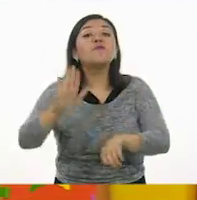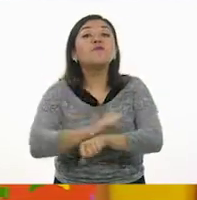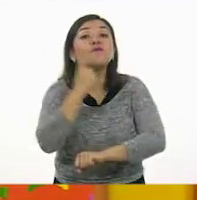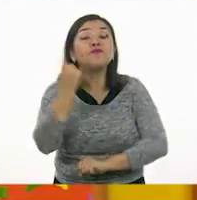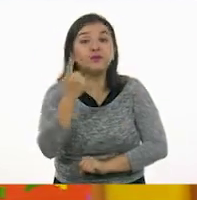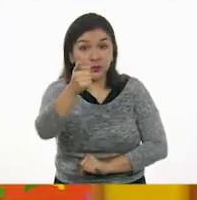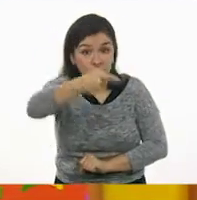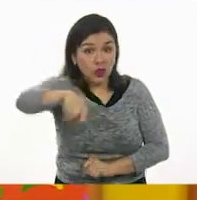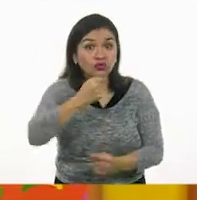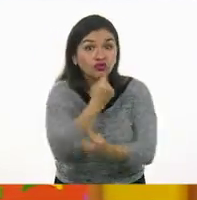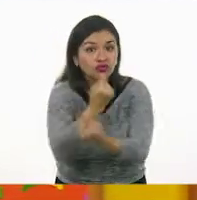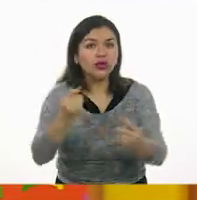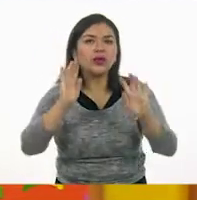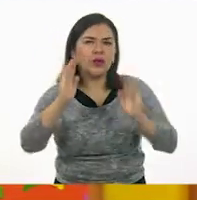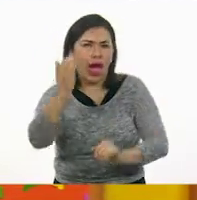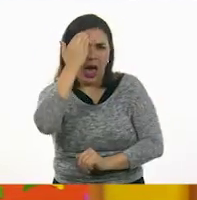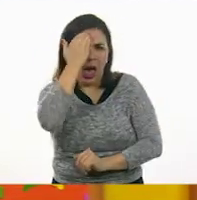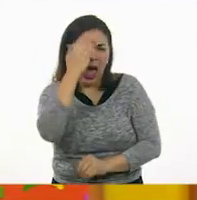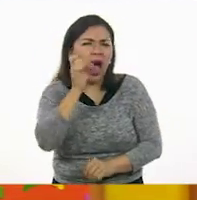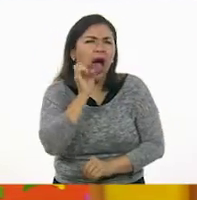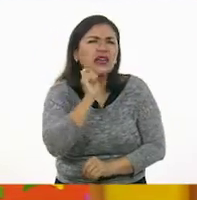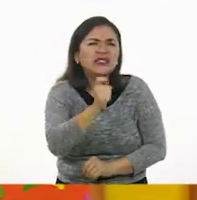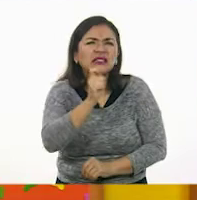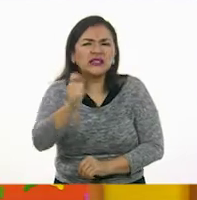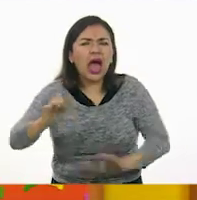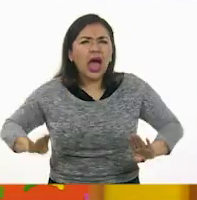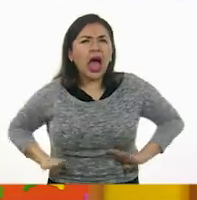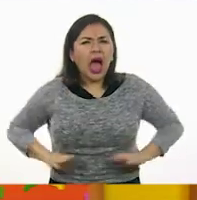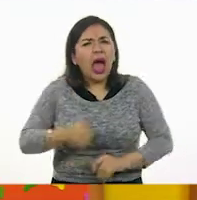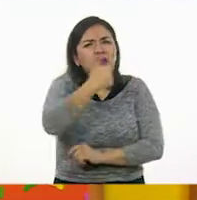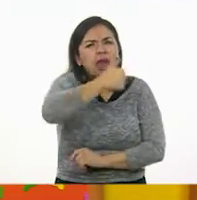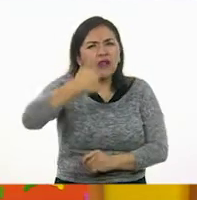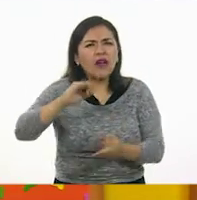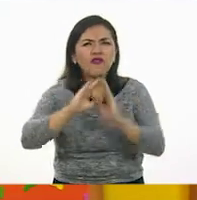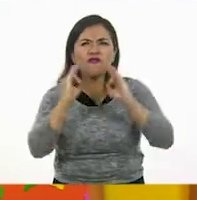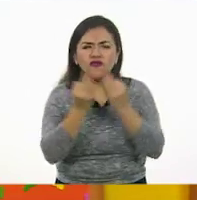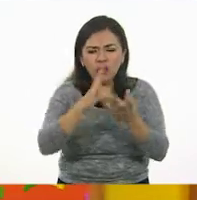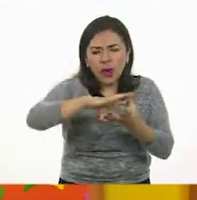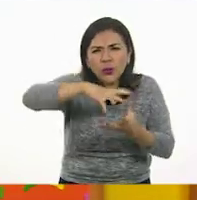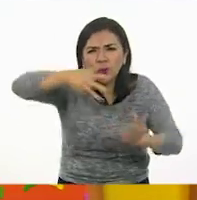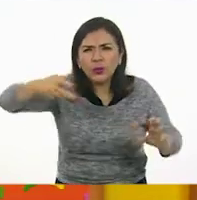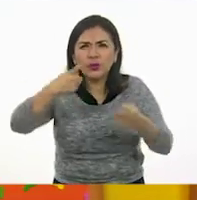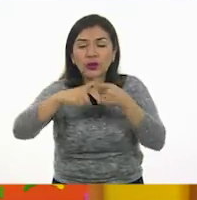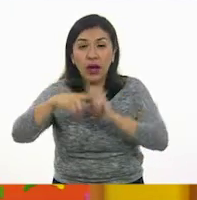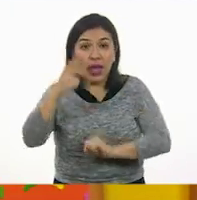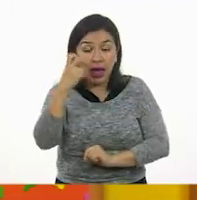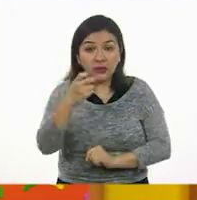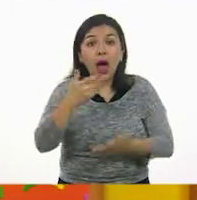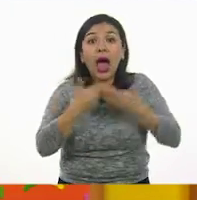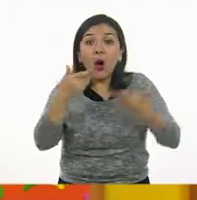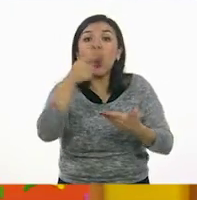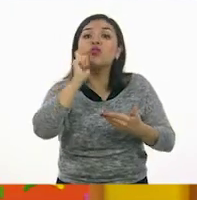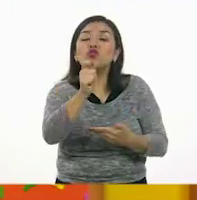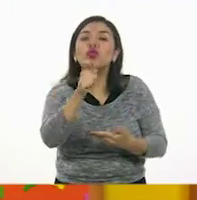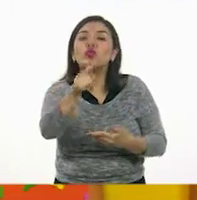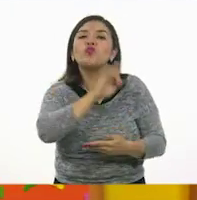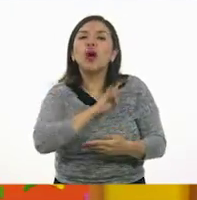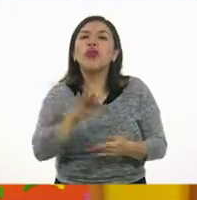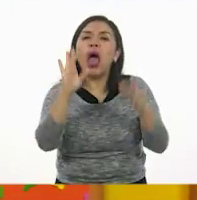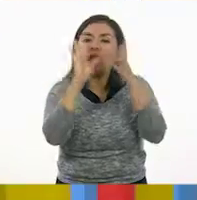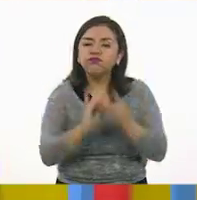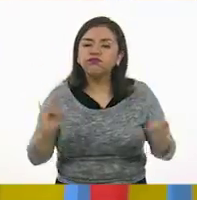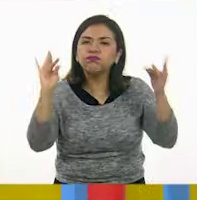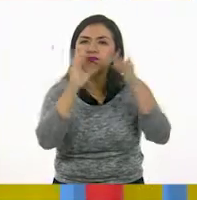las niñas y los niños ya deben de saber las características que tiene cada uno. Y de esa manera, como vimos oralmente, vamos a poder decir,